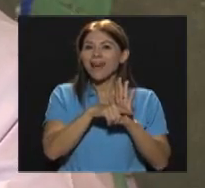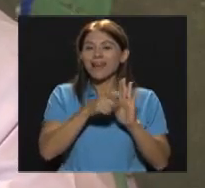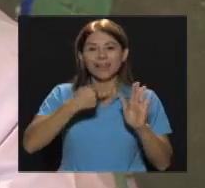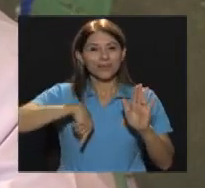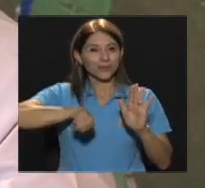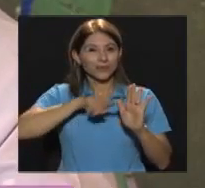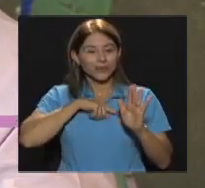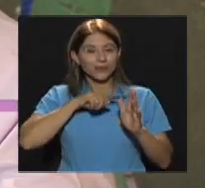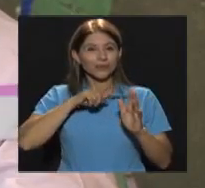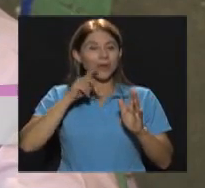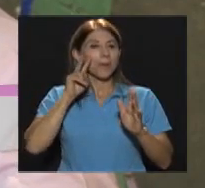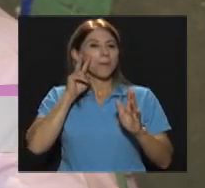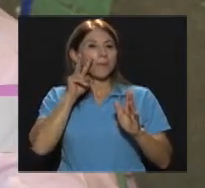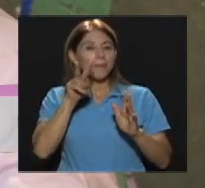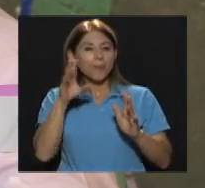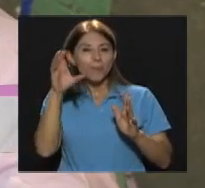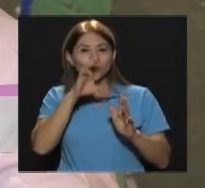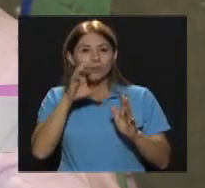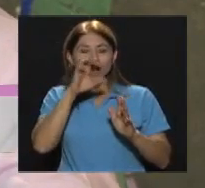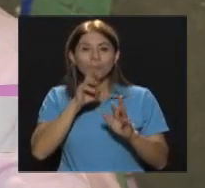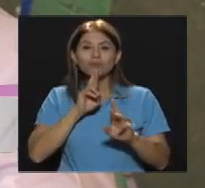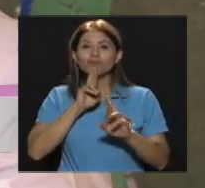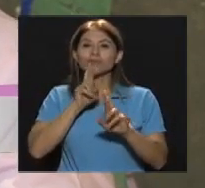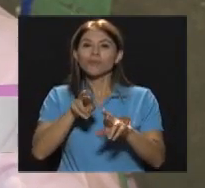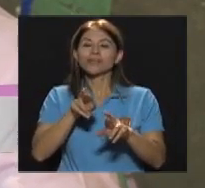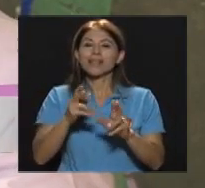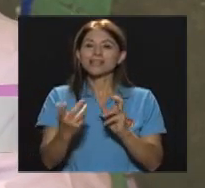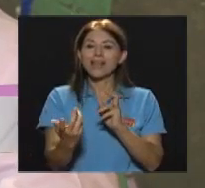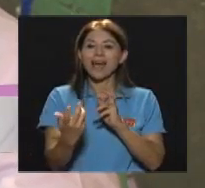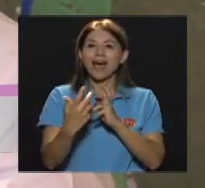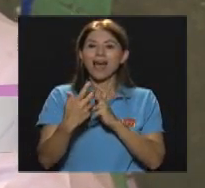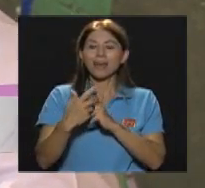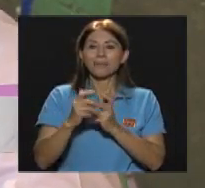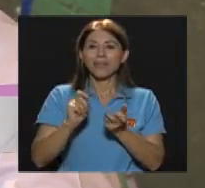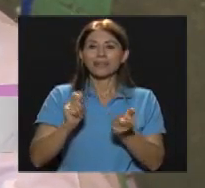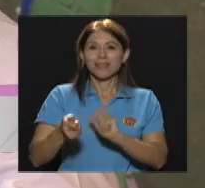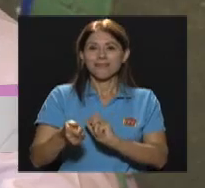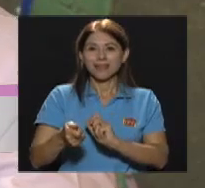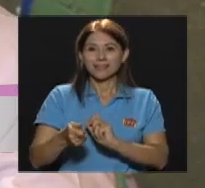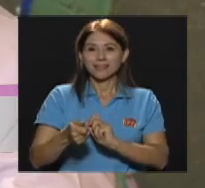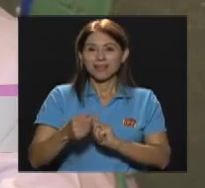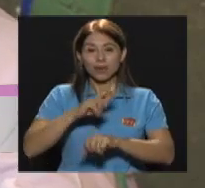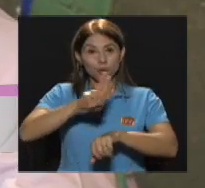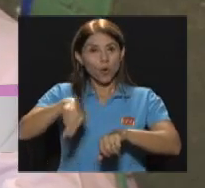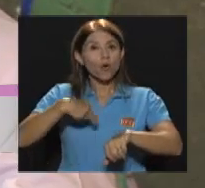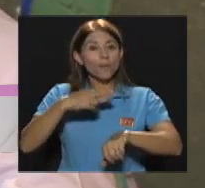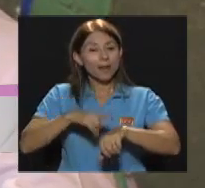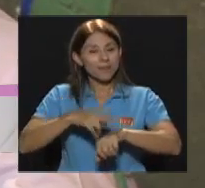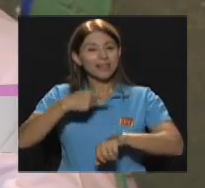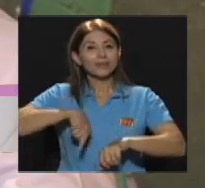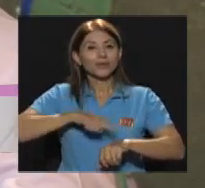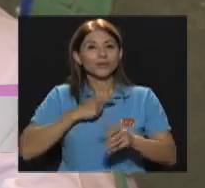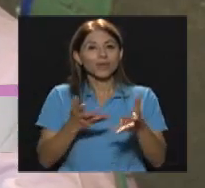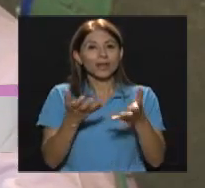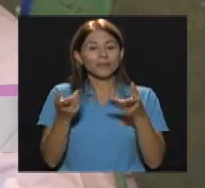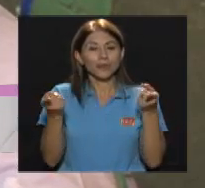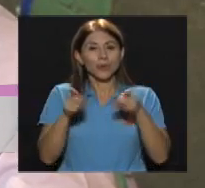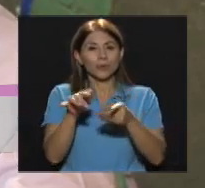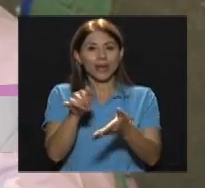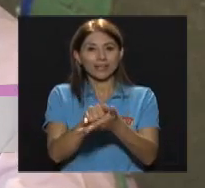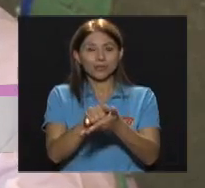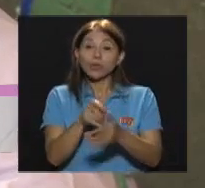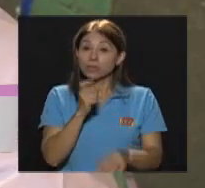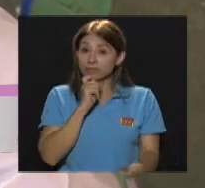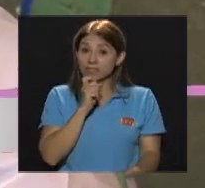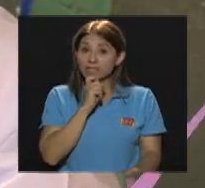adaptativas Que es Lo que Normalmente Esperaríamos Que ocurriera Es difícil Porque Lo que no vamos A